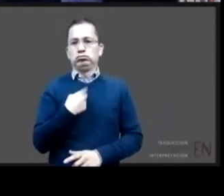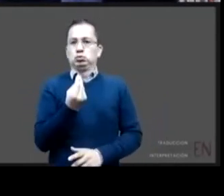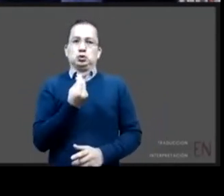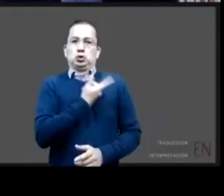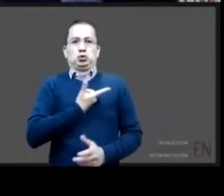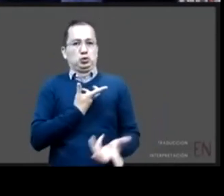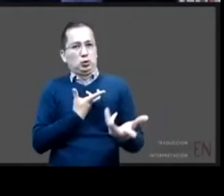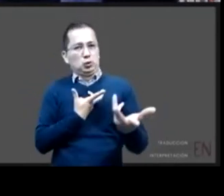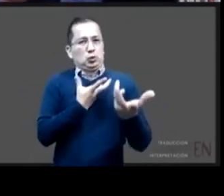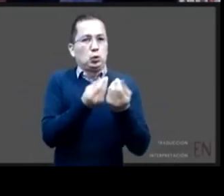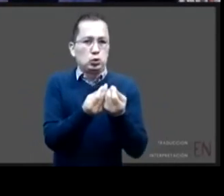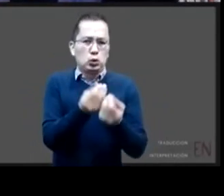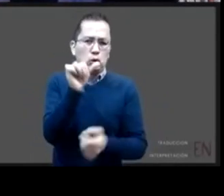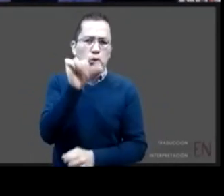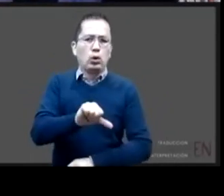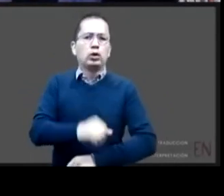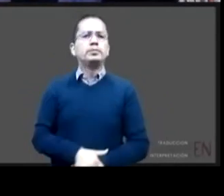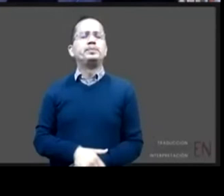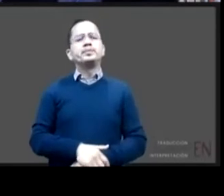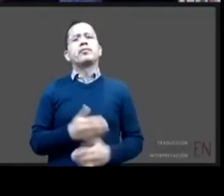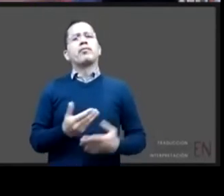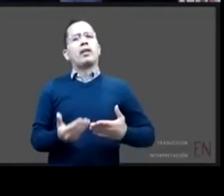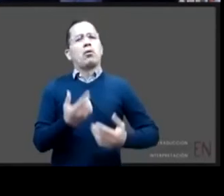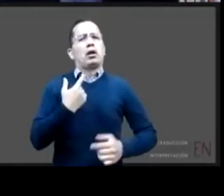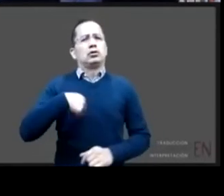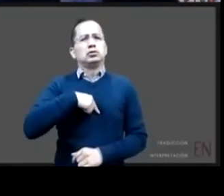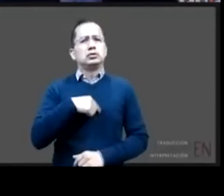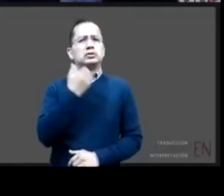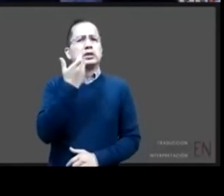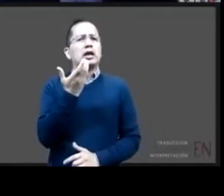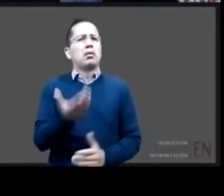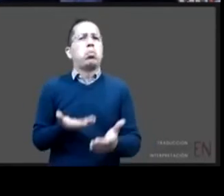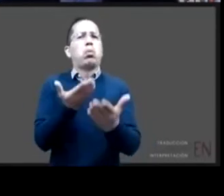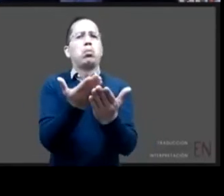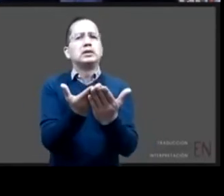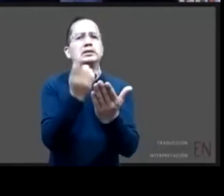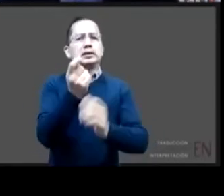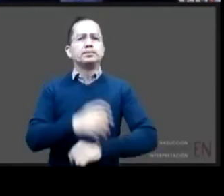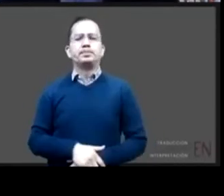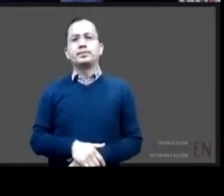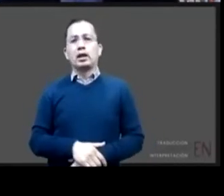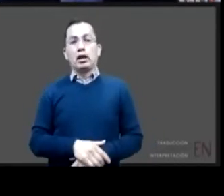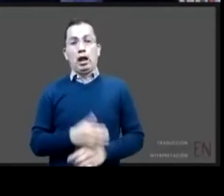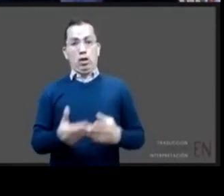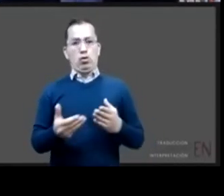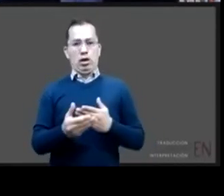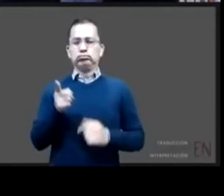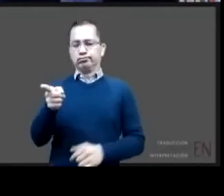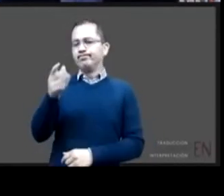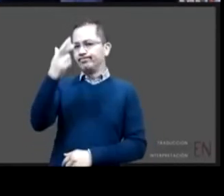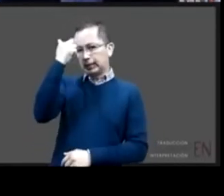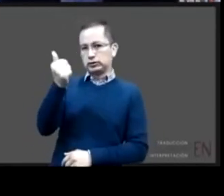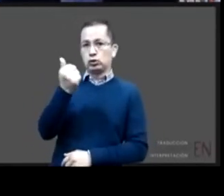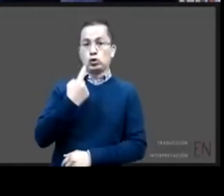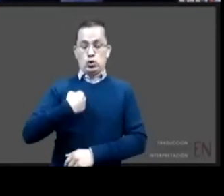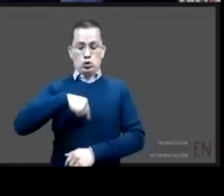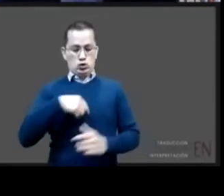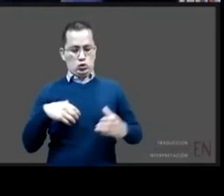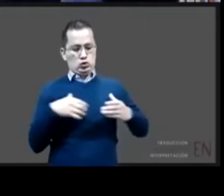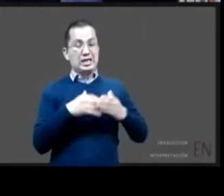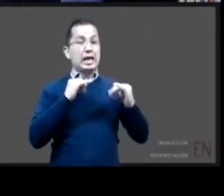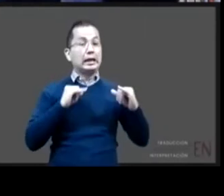plantear crear una visión como lo decías en un principio Ricardo institucional desde la experiencia de las propias procuradurías